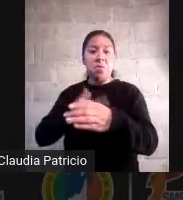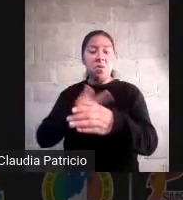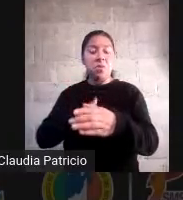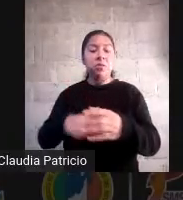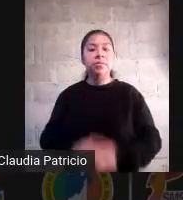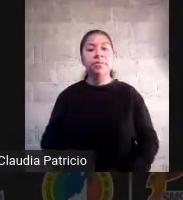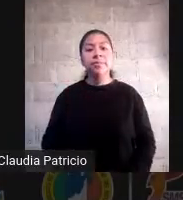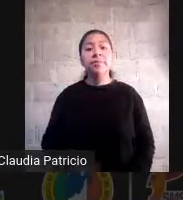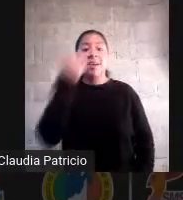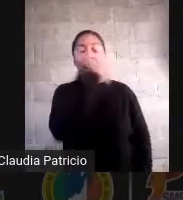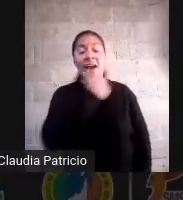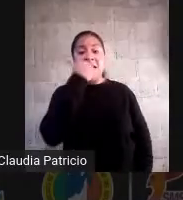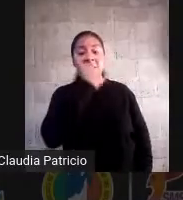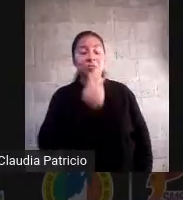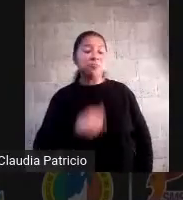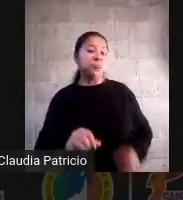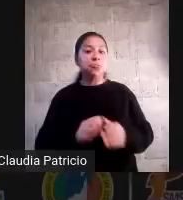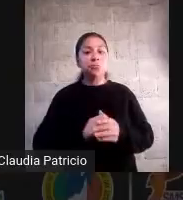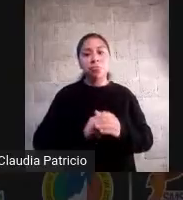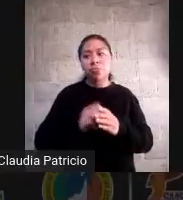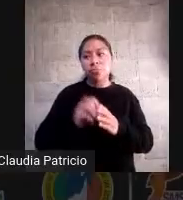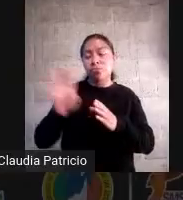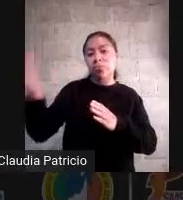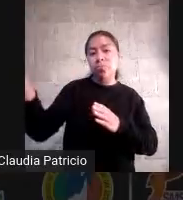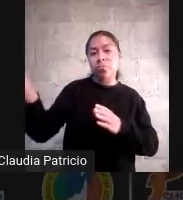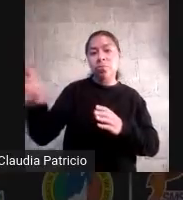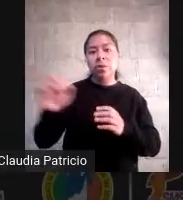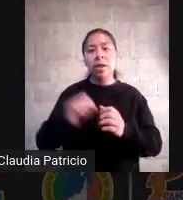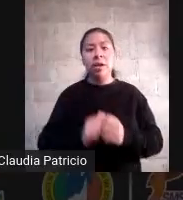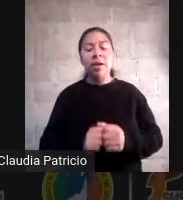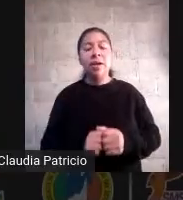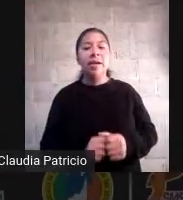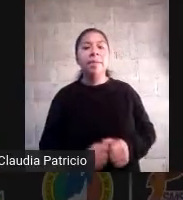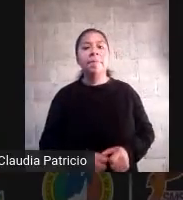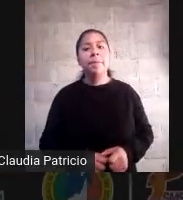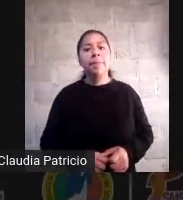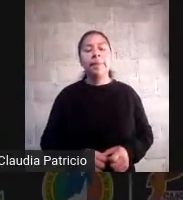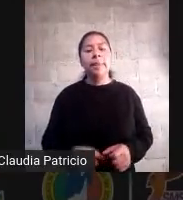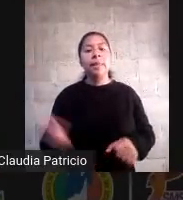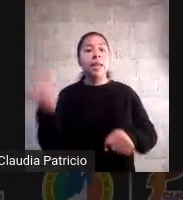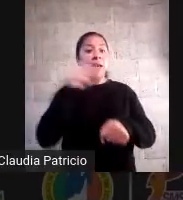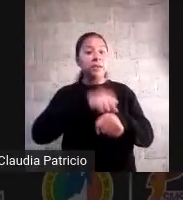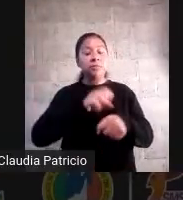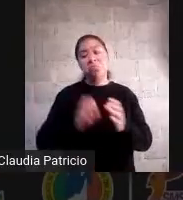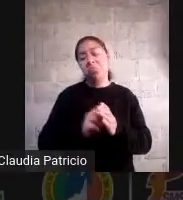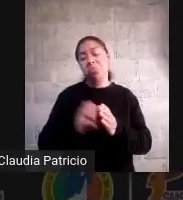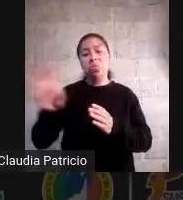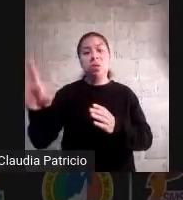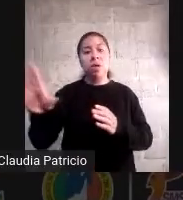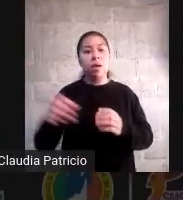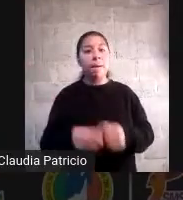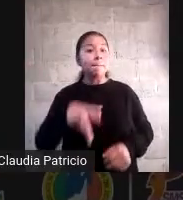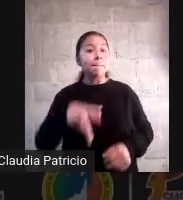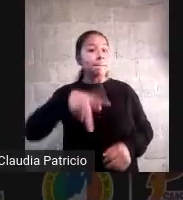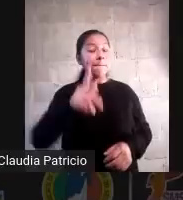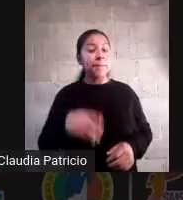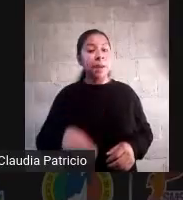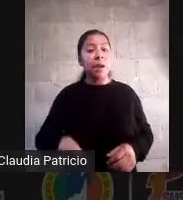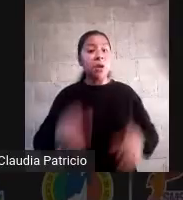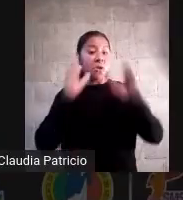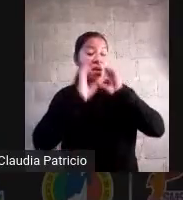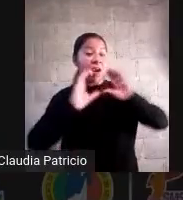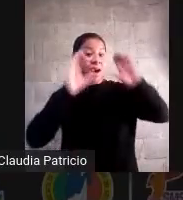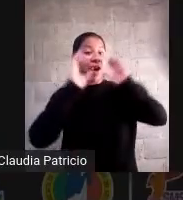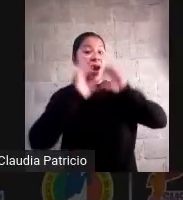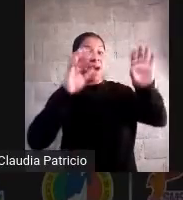la secundaria y siguen reuniéndose porque forman parte de ese grupo musical de ese coro escolar son los